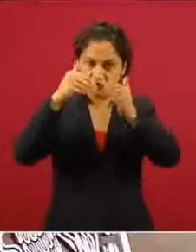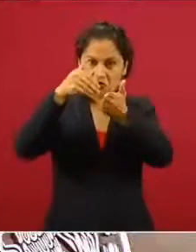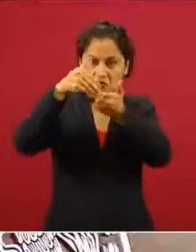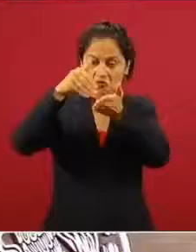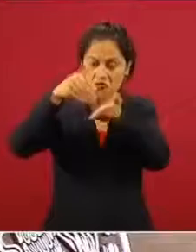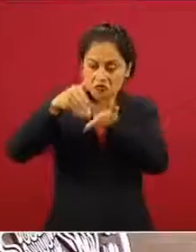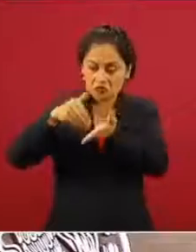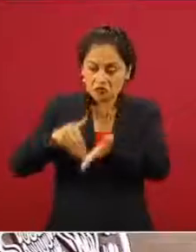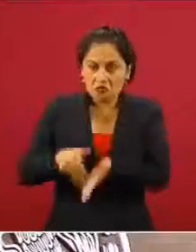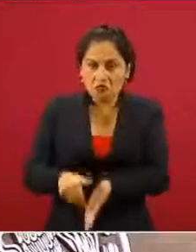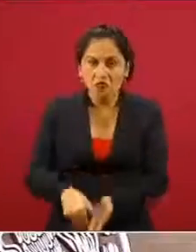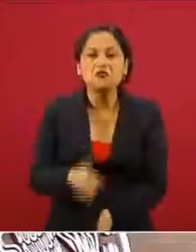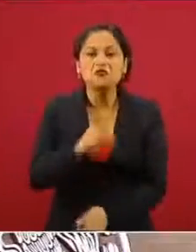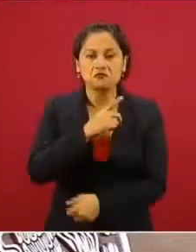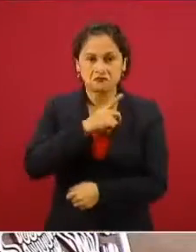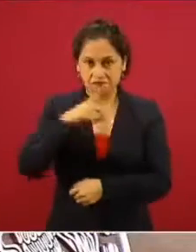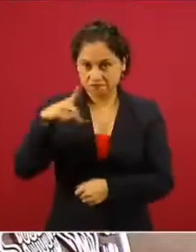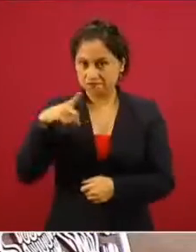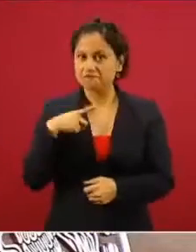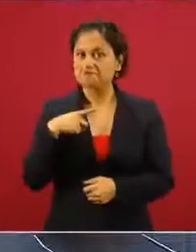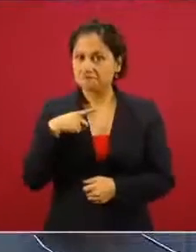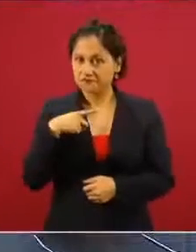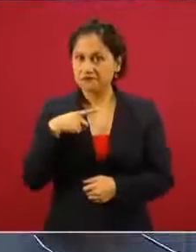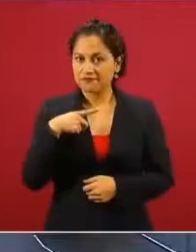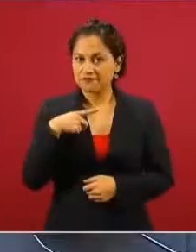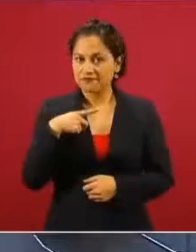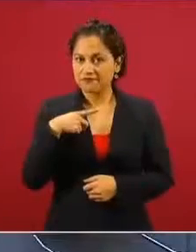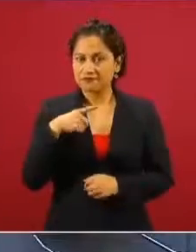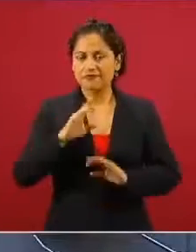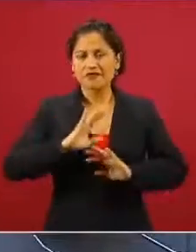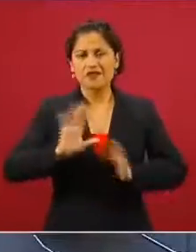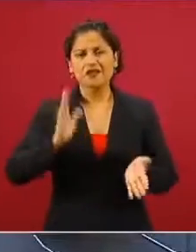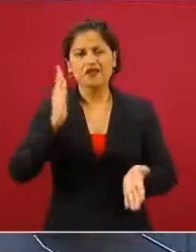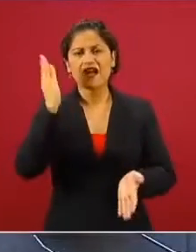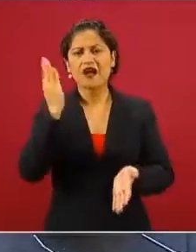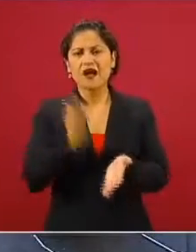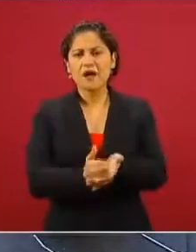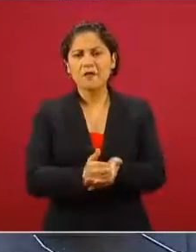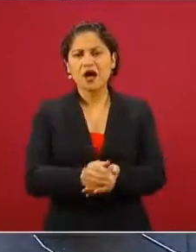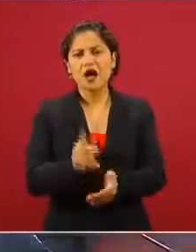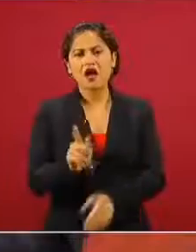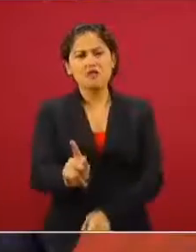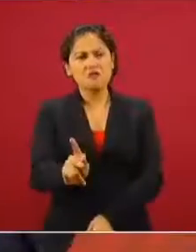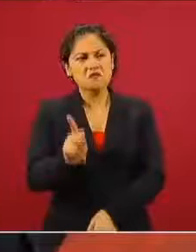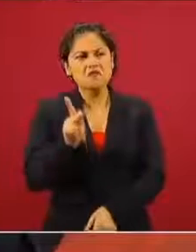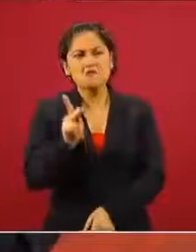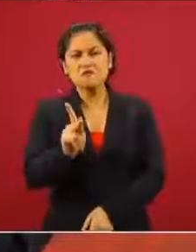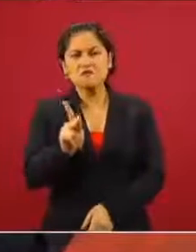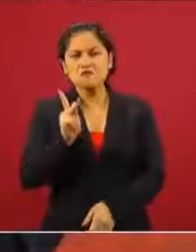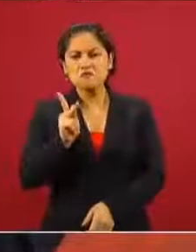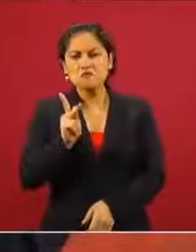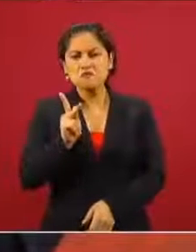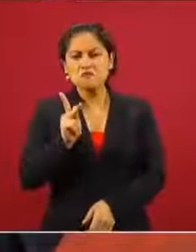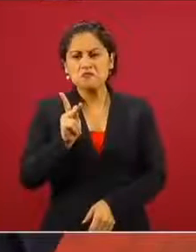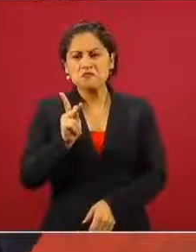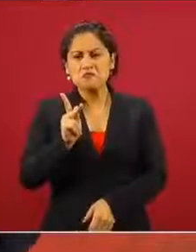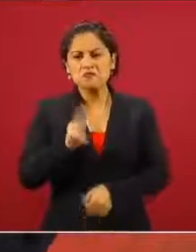no simular, no a los chivos